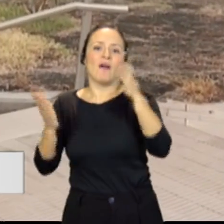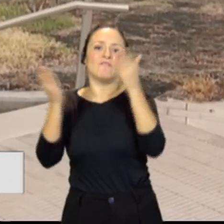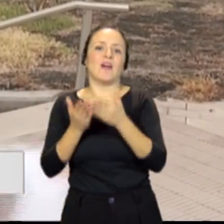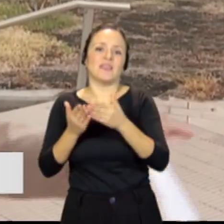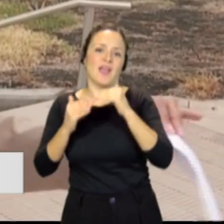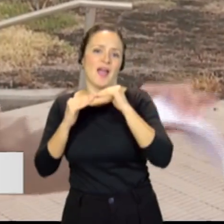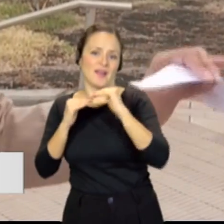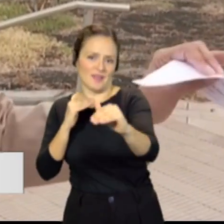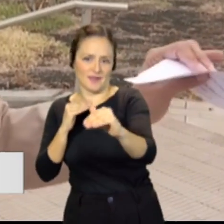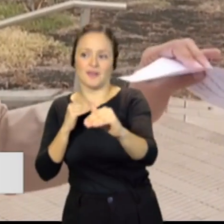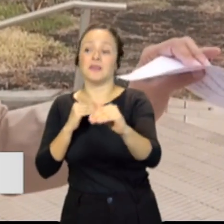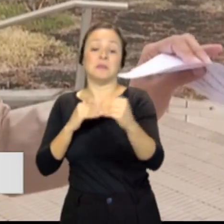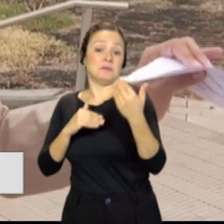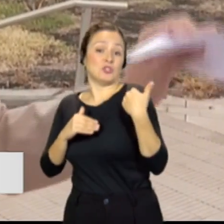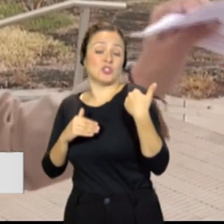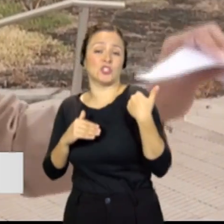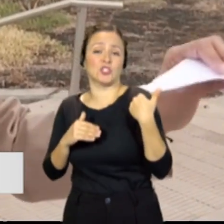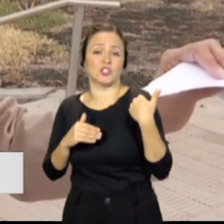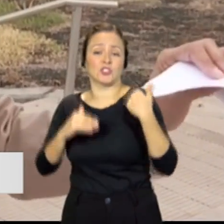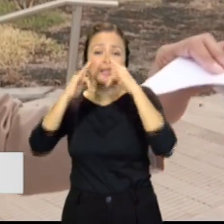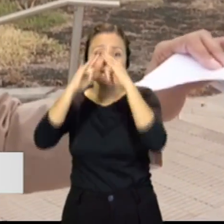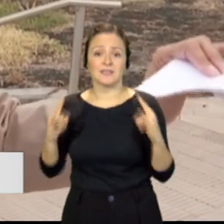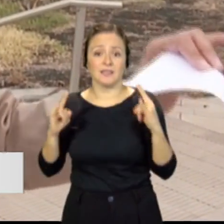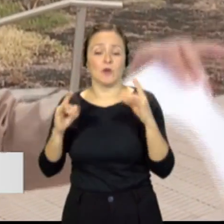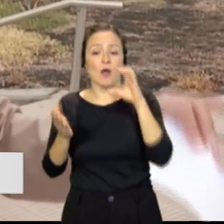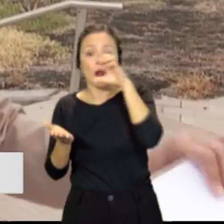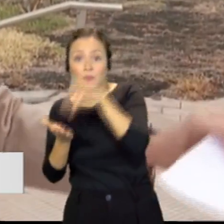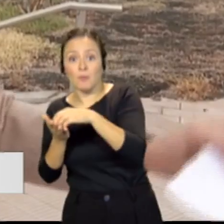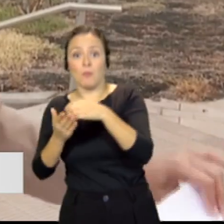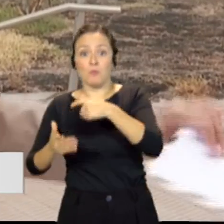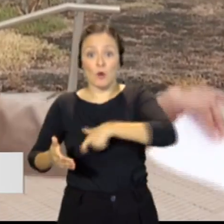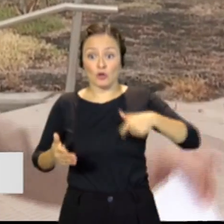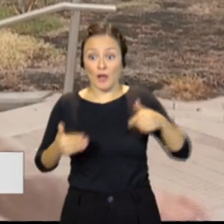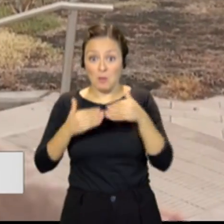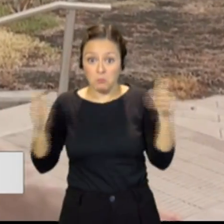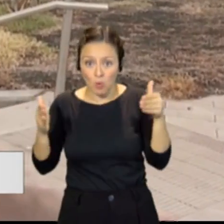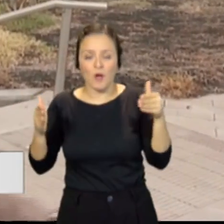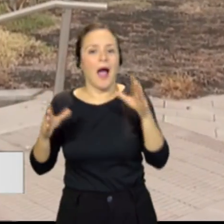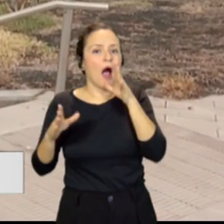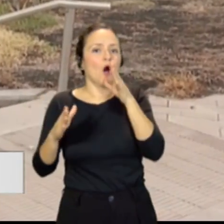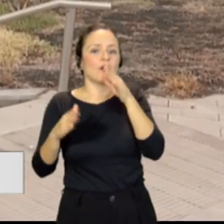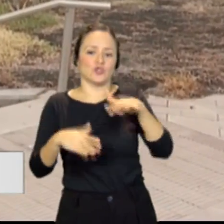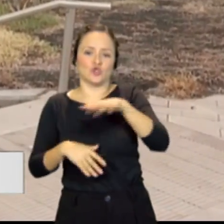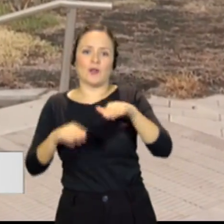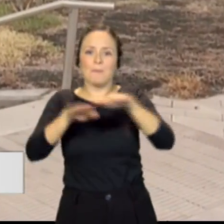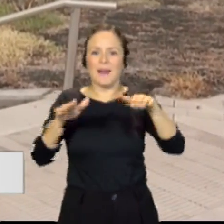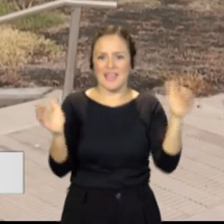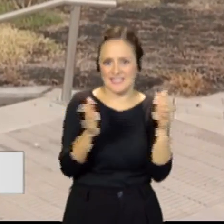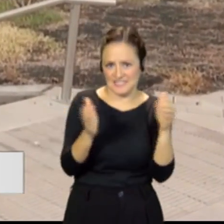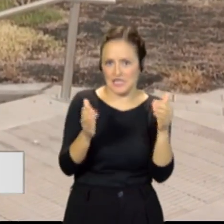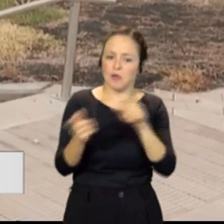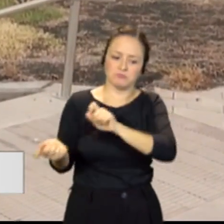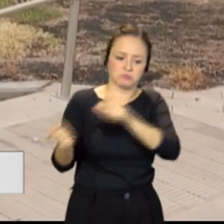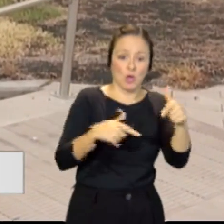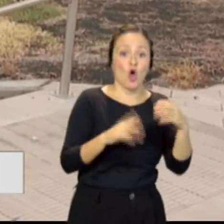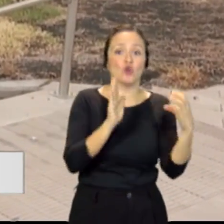Y esa caseta que desde hace meses se encontraba a la entrada de Portonaos será trasladada hasta esta zona de Playa Chica. El código QR de acceso